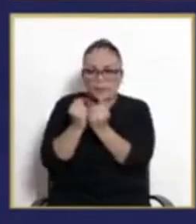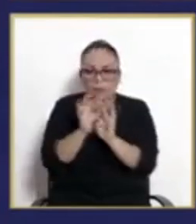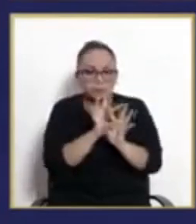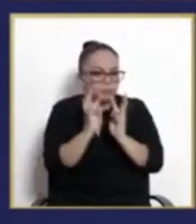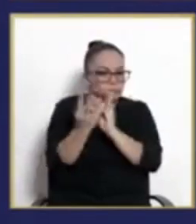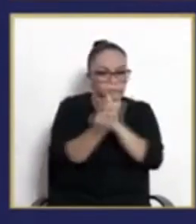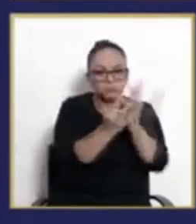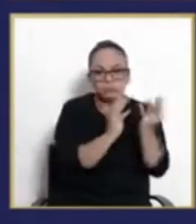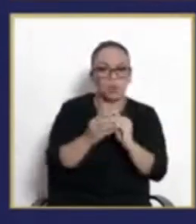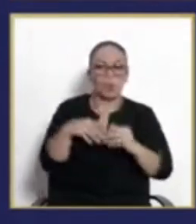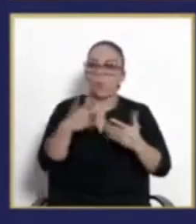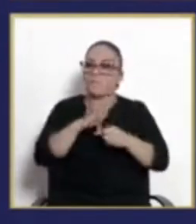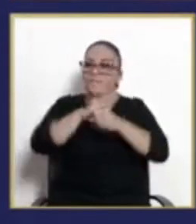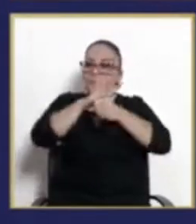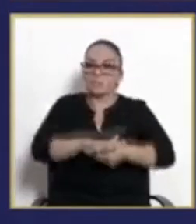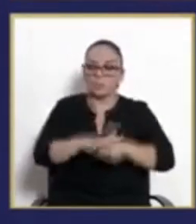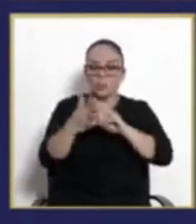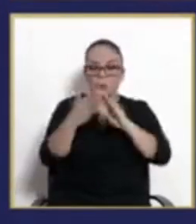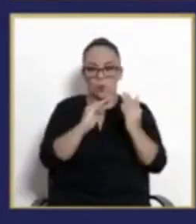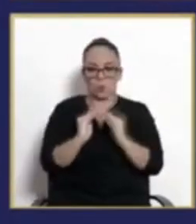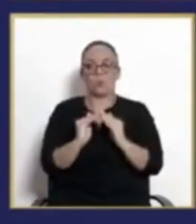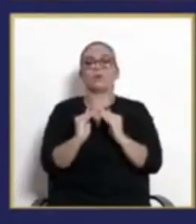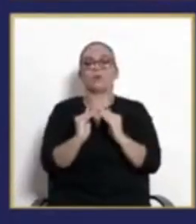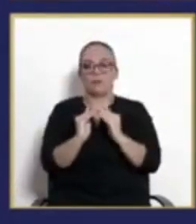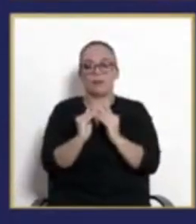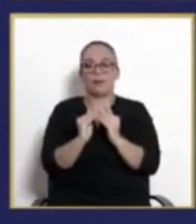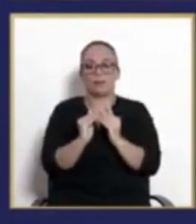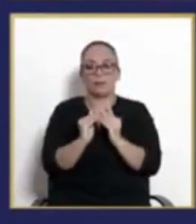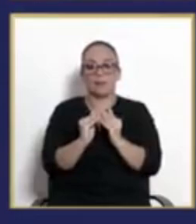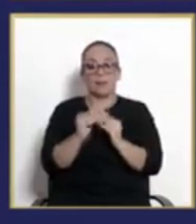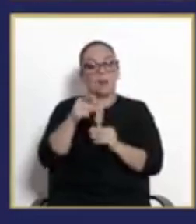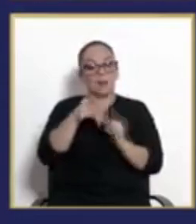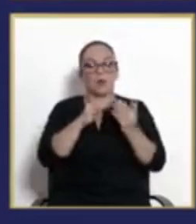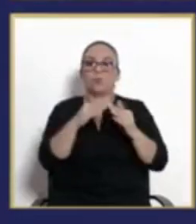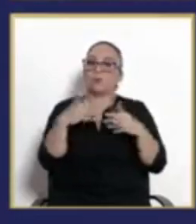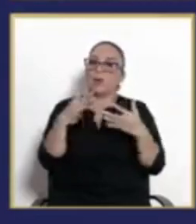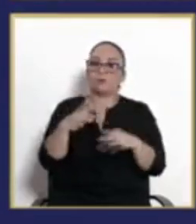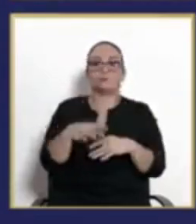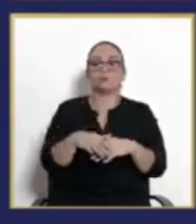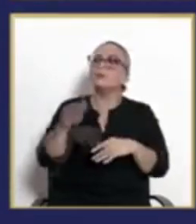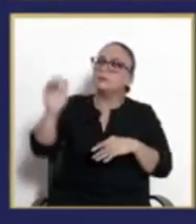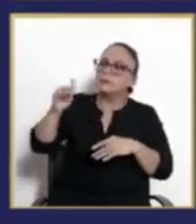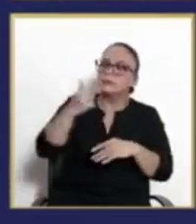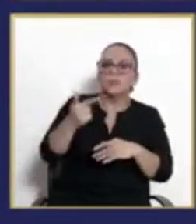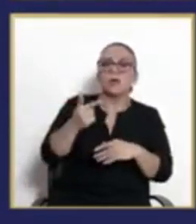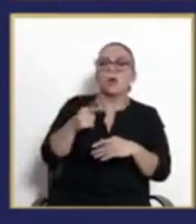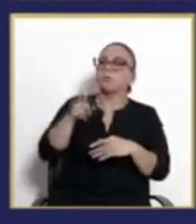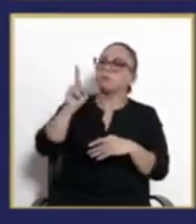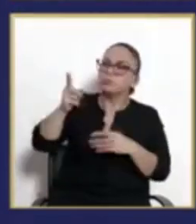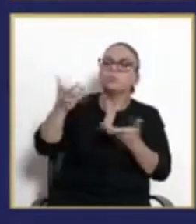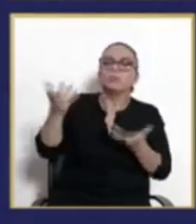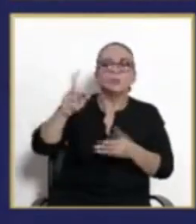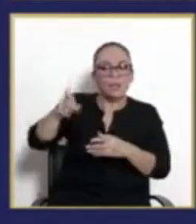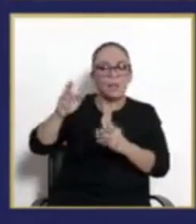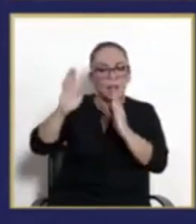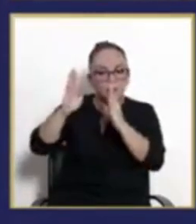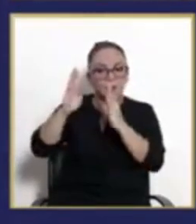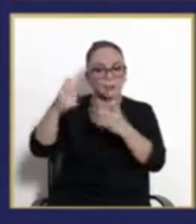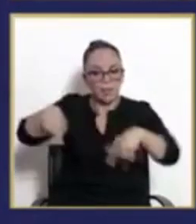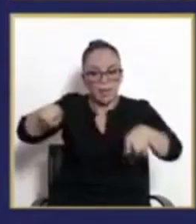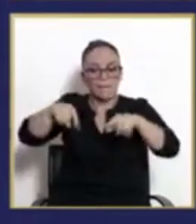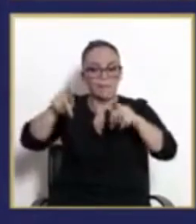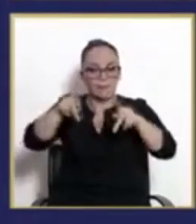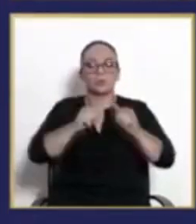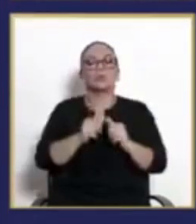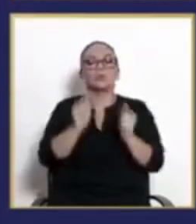enorme sobre la comunidad y esa comunidad nos ha demandado soluciones y atención de problemas, que lo hemos hecho con la presencia